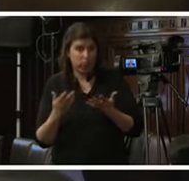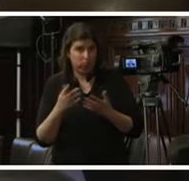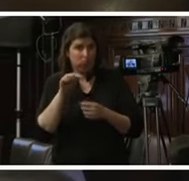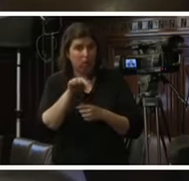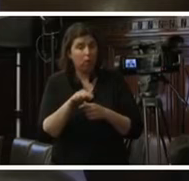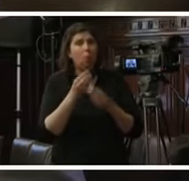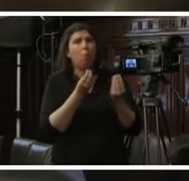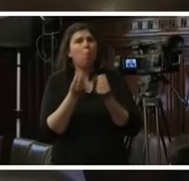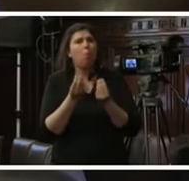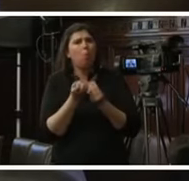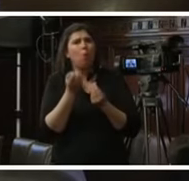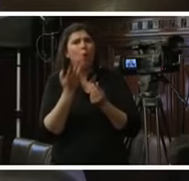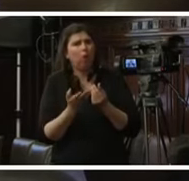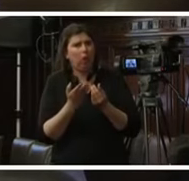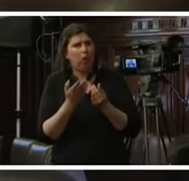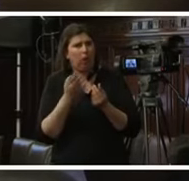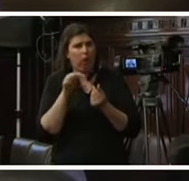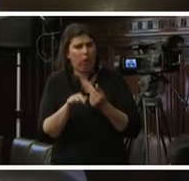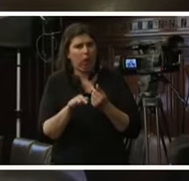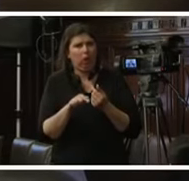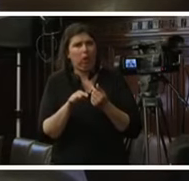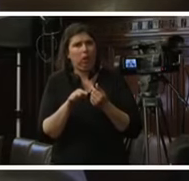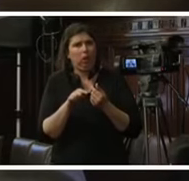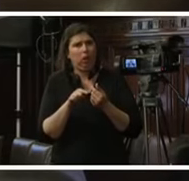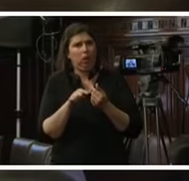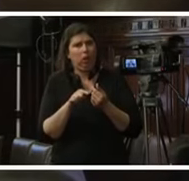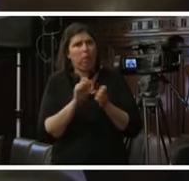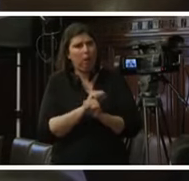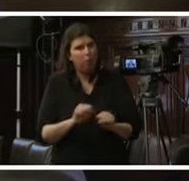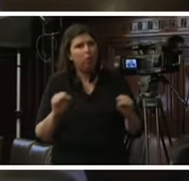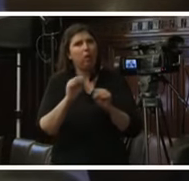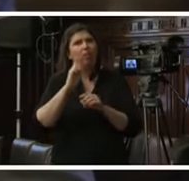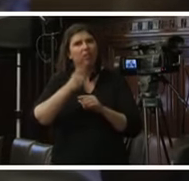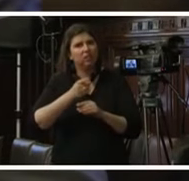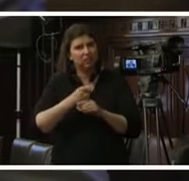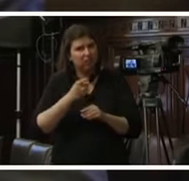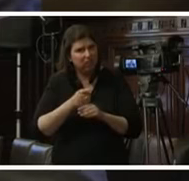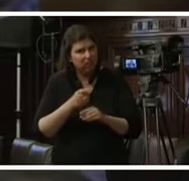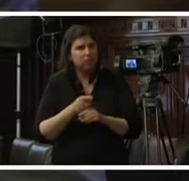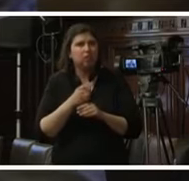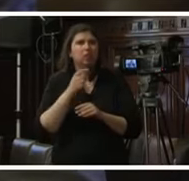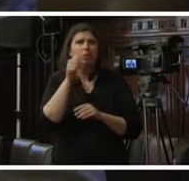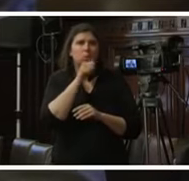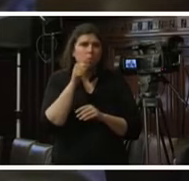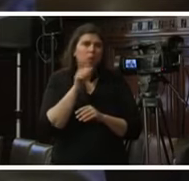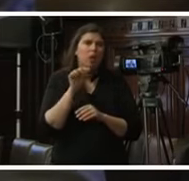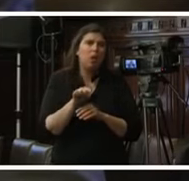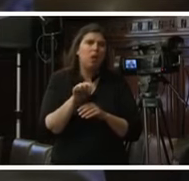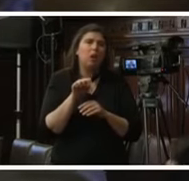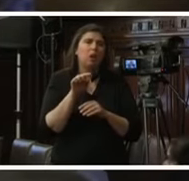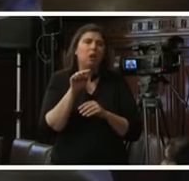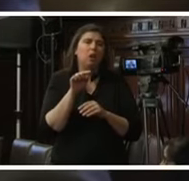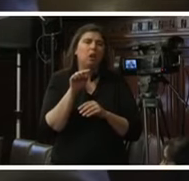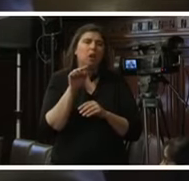amedrentamiento o la intimidación para tomar las decisiones y desempeñar una